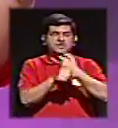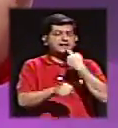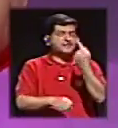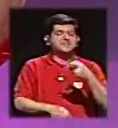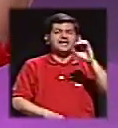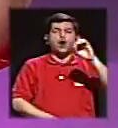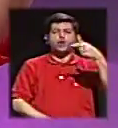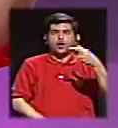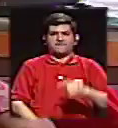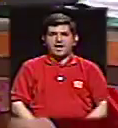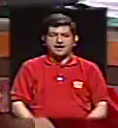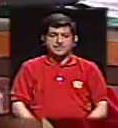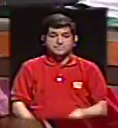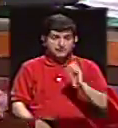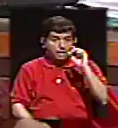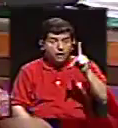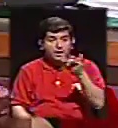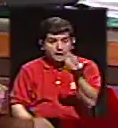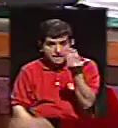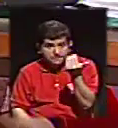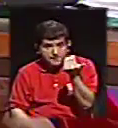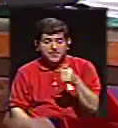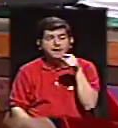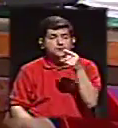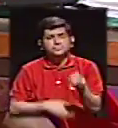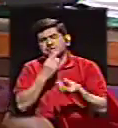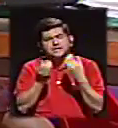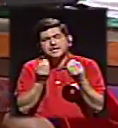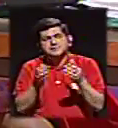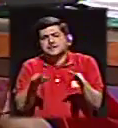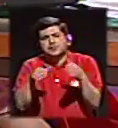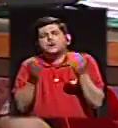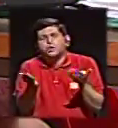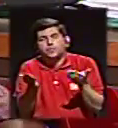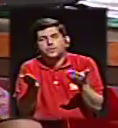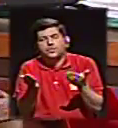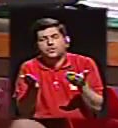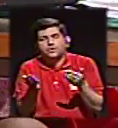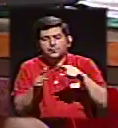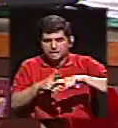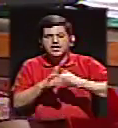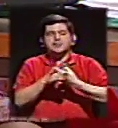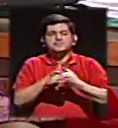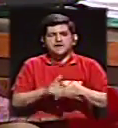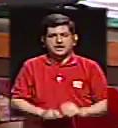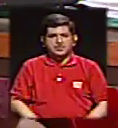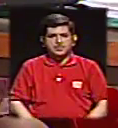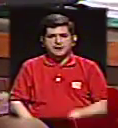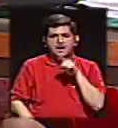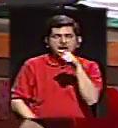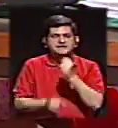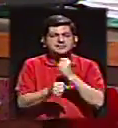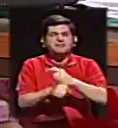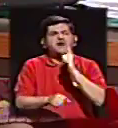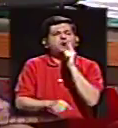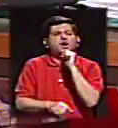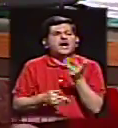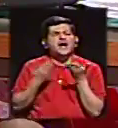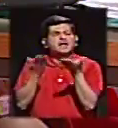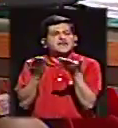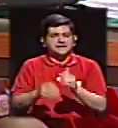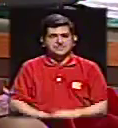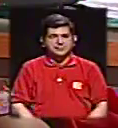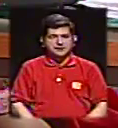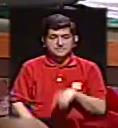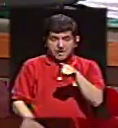dice Otto Guevara. Bueno, hay que sentar, ok, señor, venga aquí, ¿cómo lo va a hacer? Es verdad, ¿cómo va a arrancar con eso? ¿Para quién son esos empleos? ¿Qué